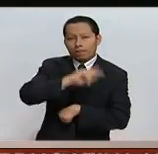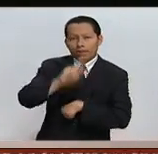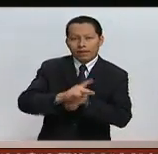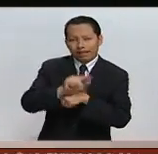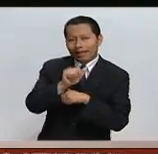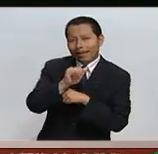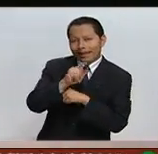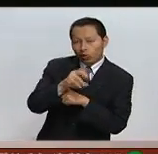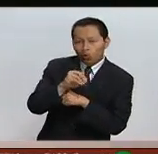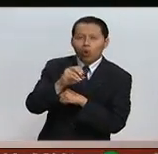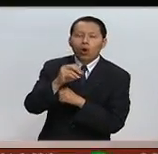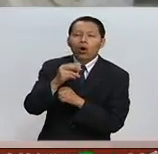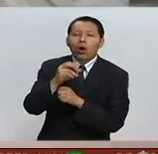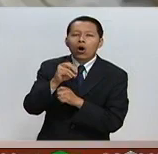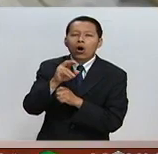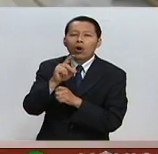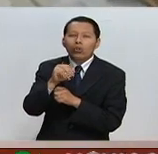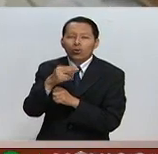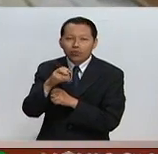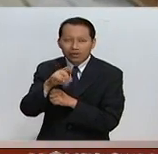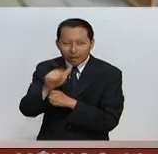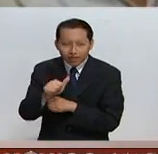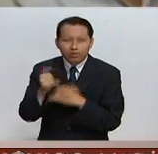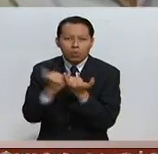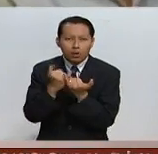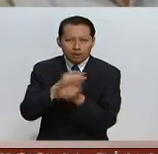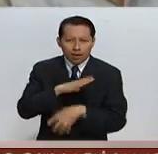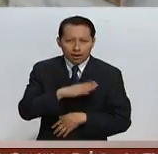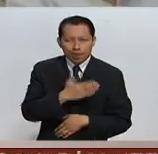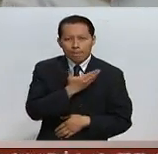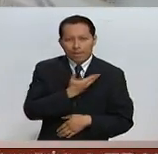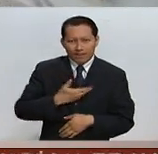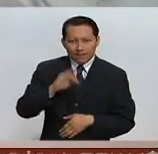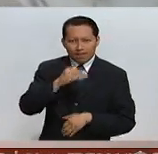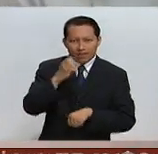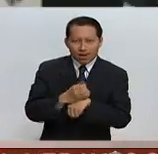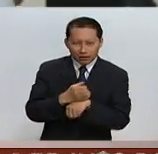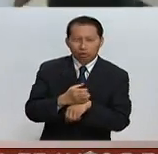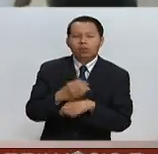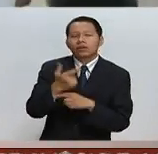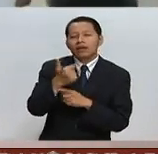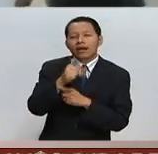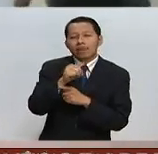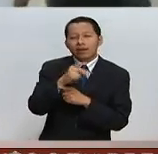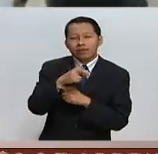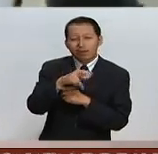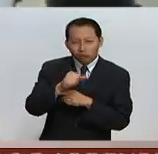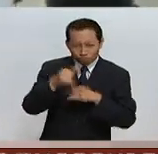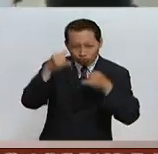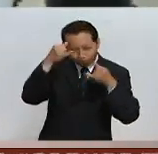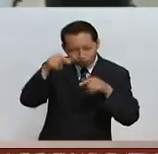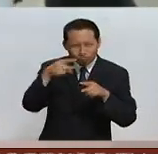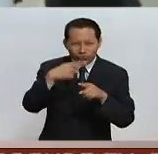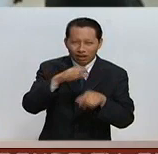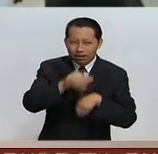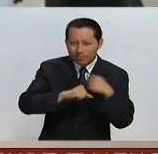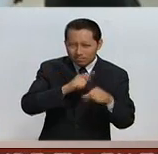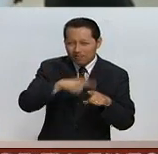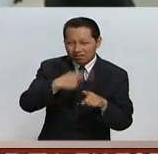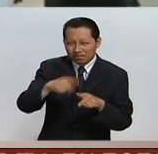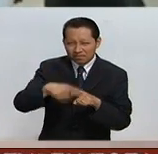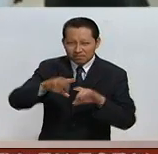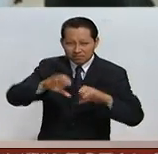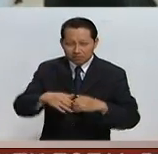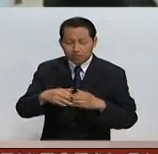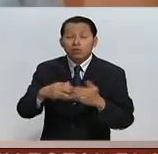sectores ganaderos, por ejemplo, como el presidente de la Federación Colombiana de Ganaderos, que le han dicho prácticamente